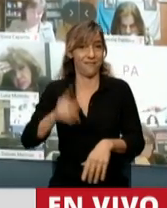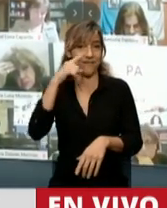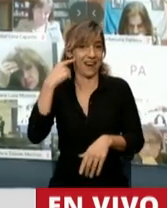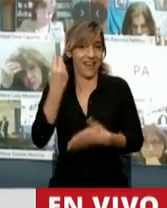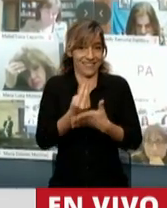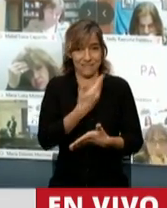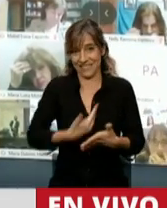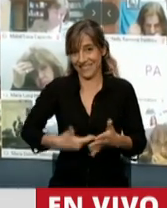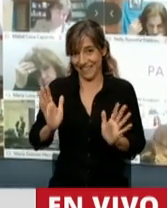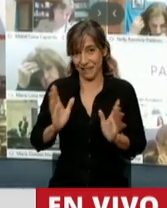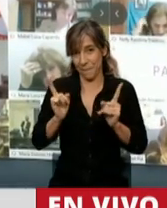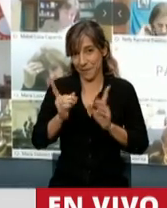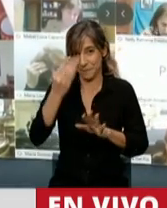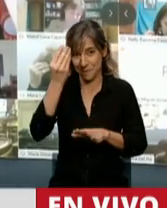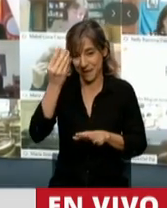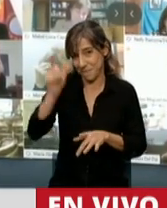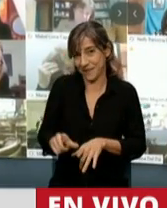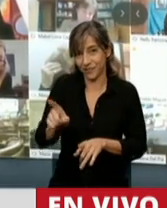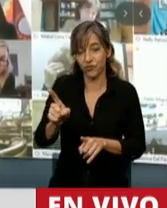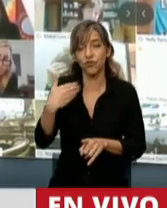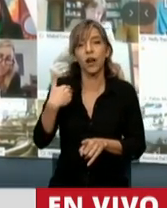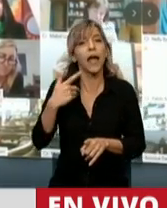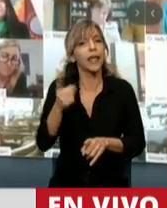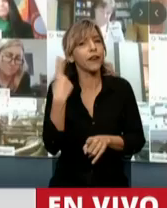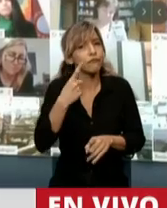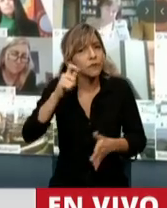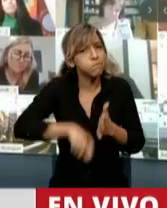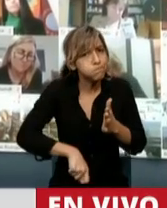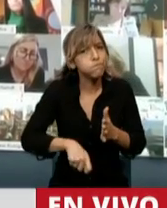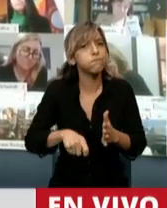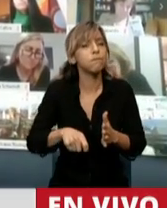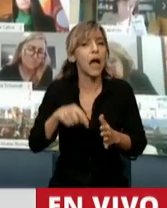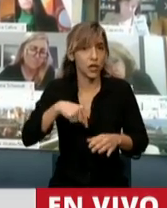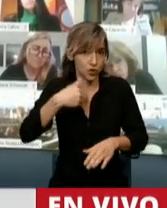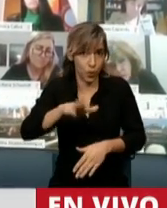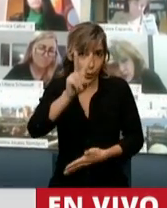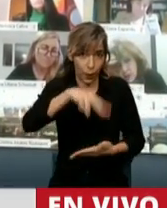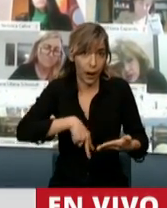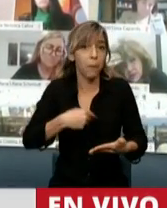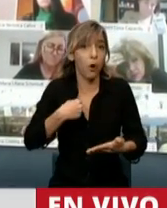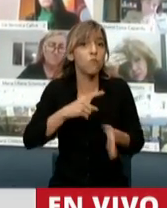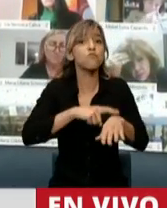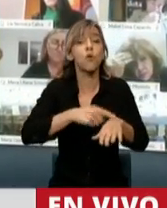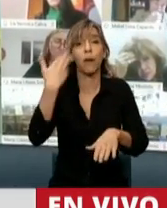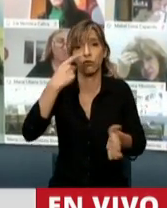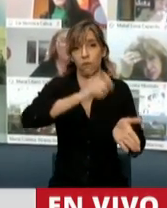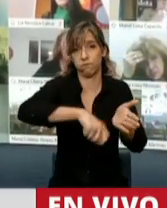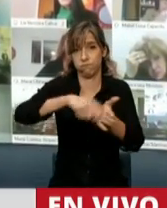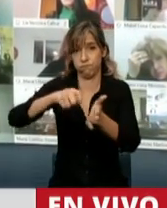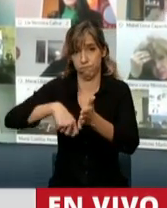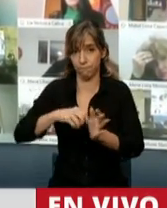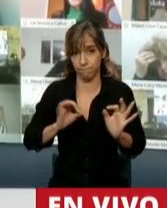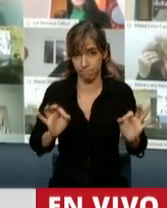Lo firmamos y los voy a leer porque me parece que le hace honor a quienes firmaron eso en soledad